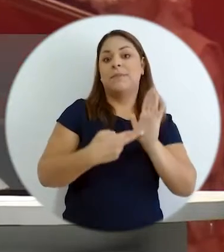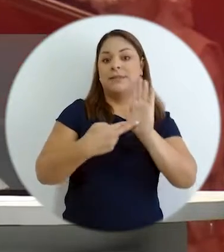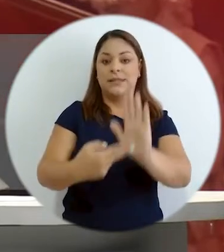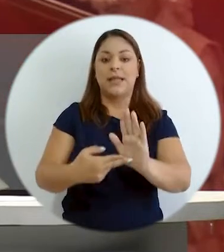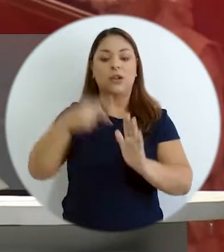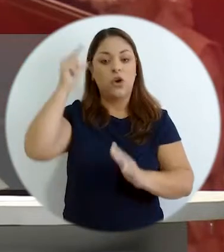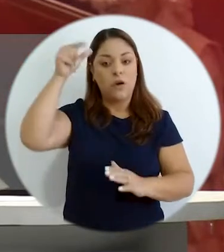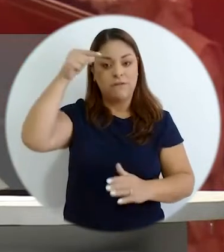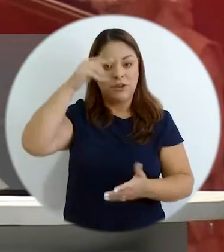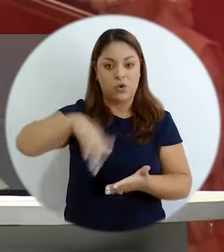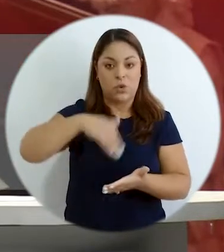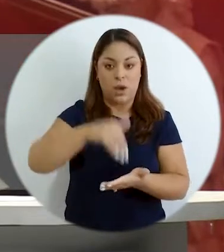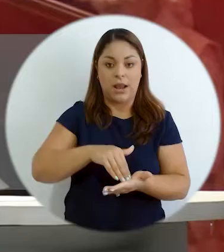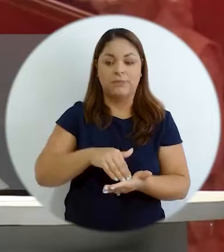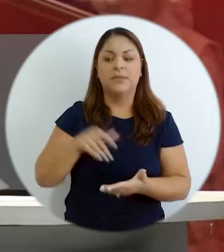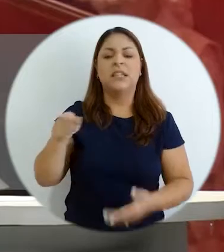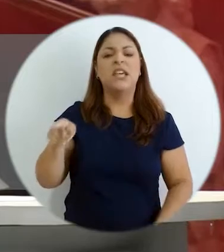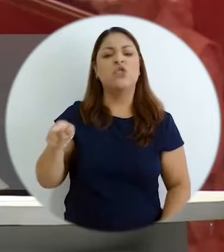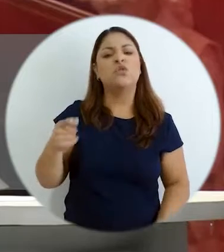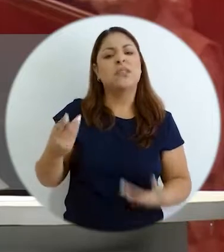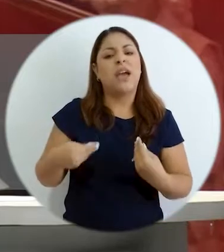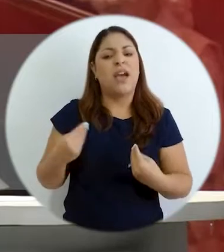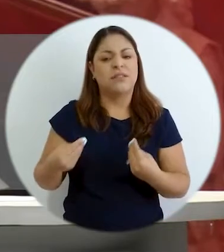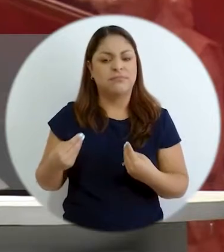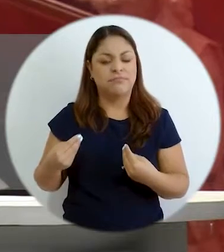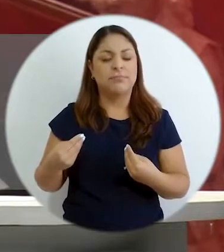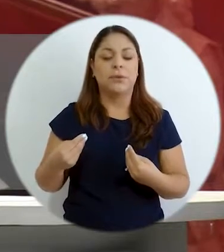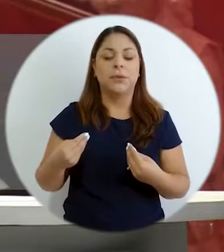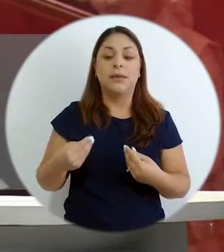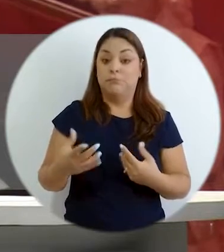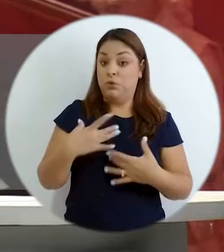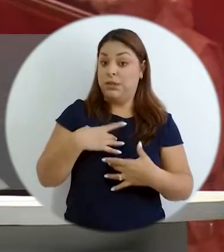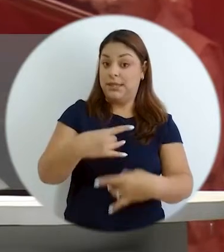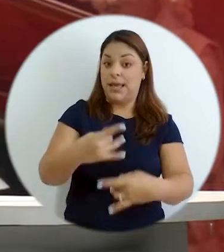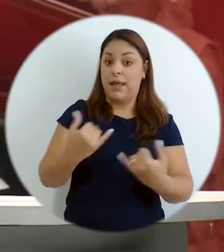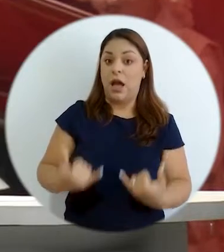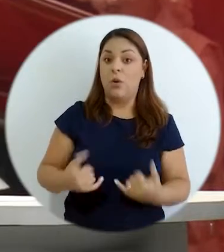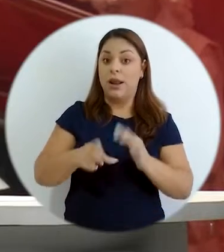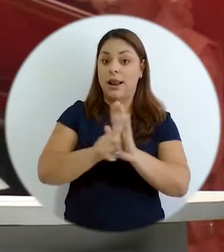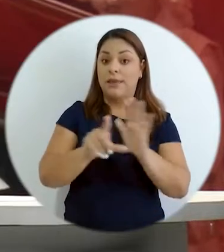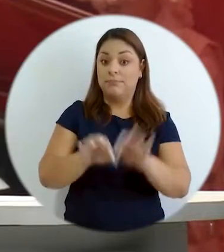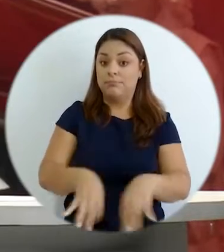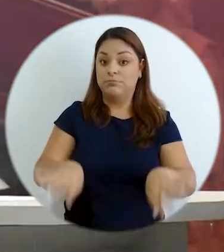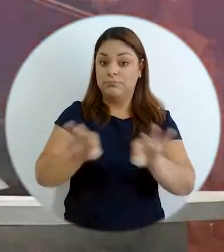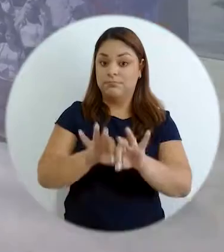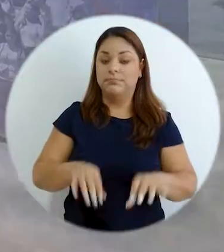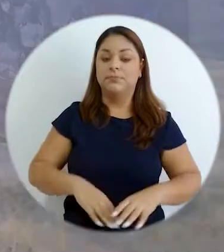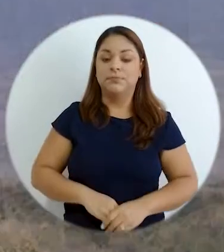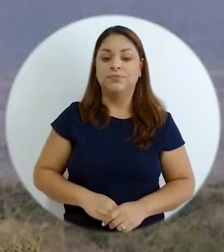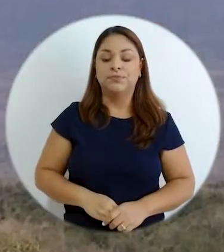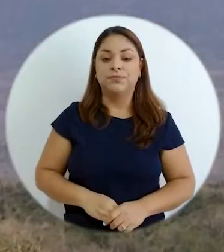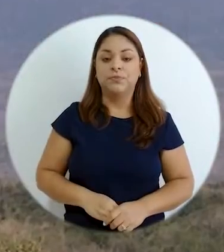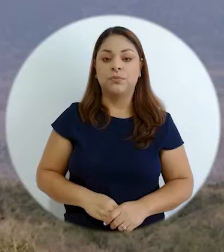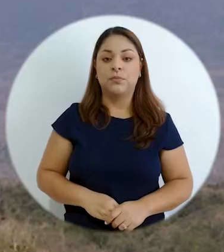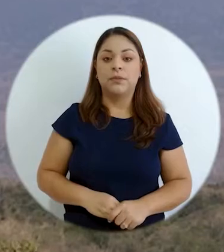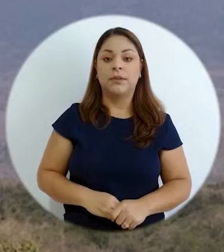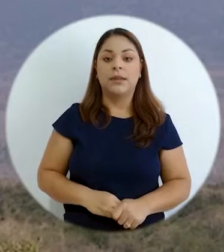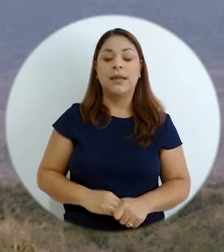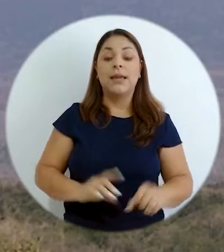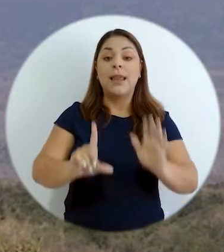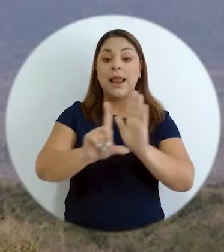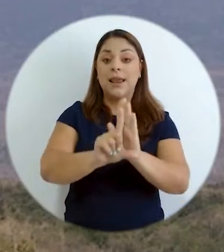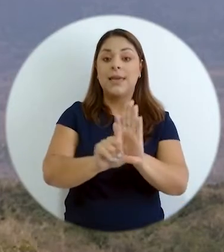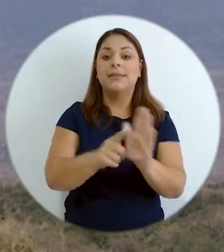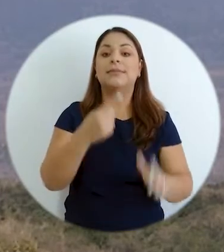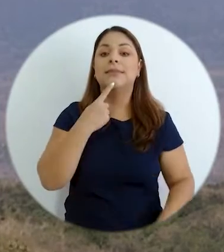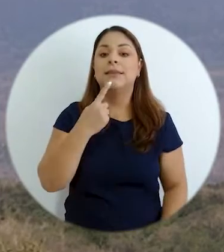locales. ¿Qué hace las AREDES? Las AREDES lo que hace y esto es algo interesante, que ahora es una ley que es vinculante y al